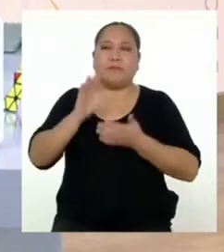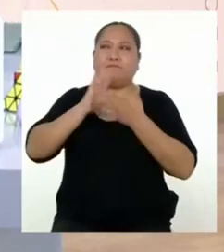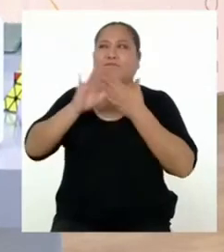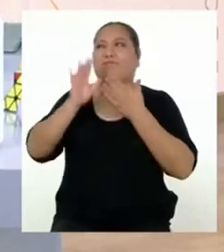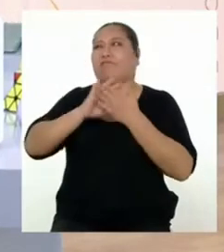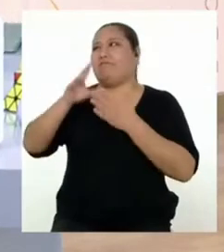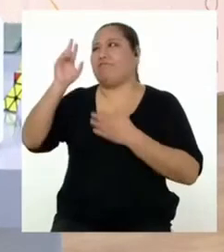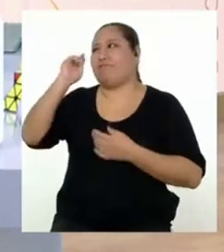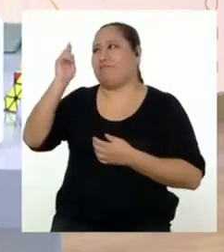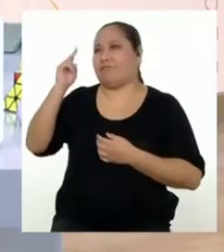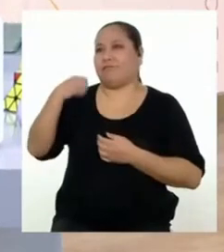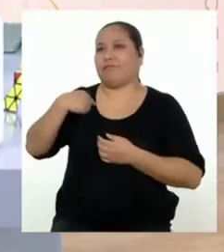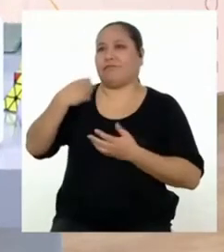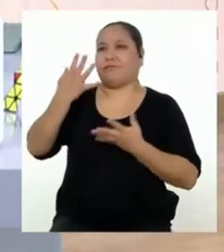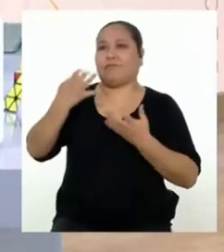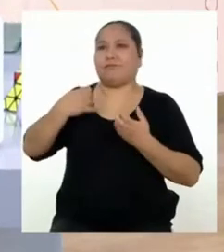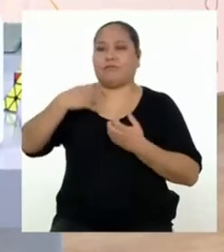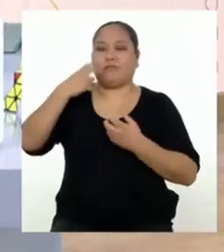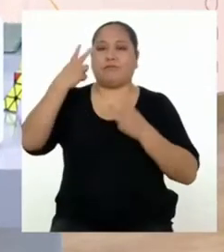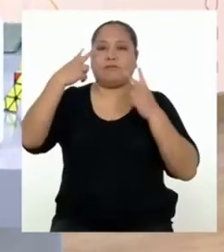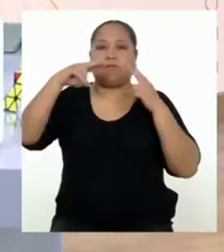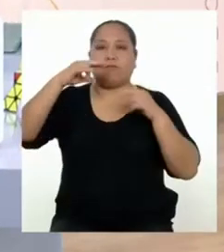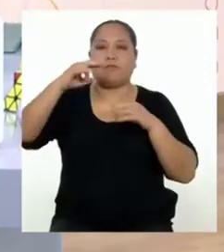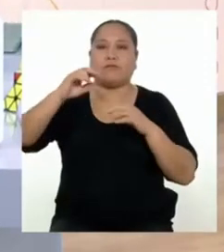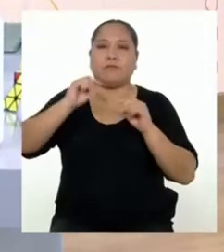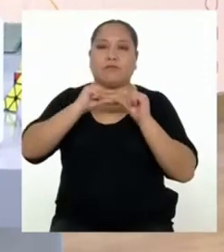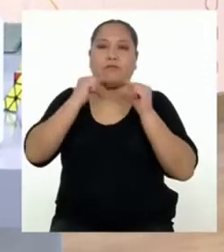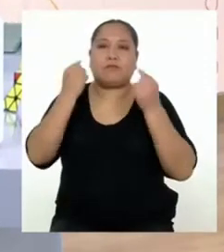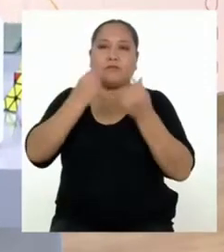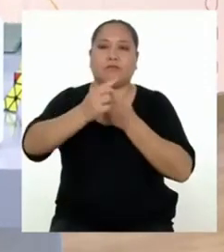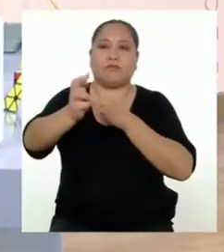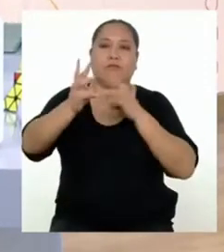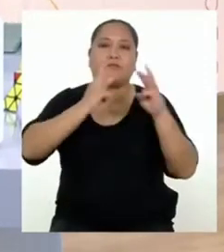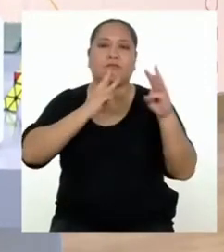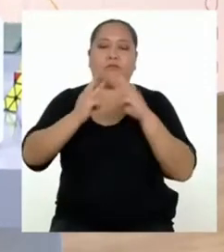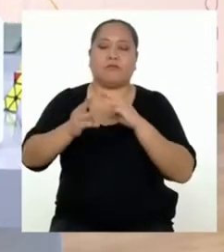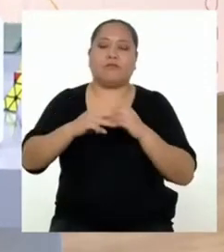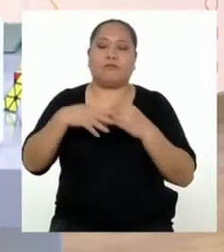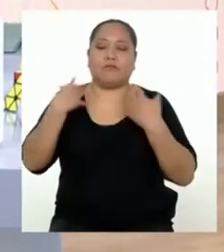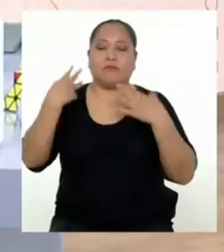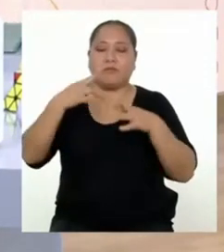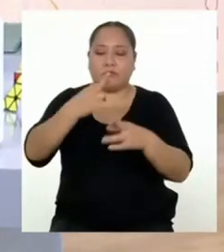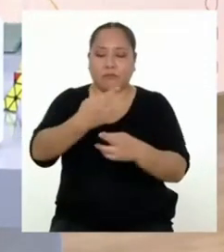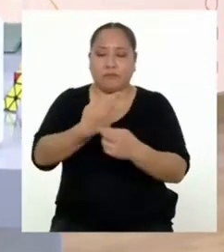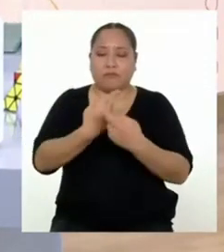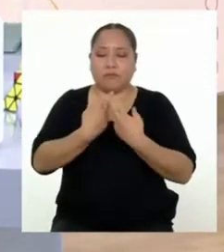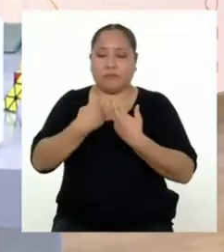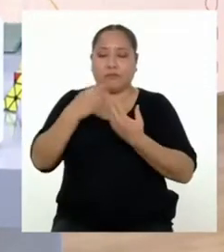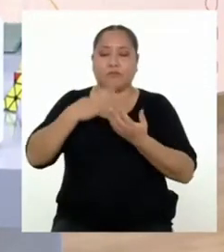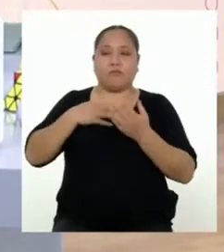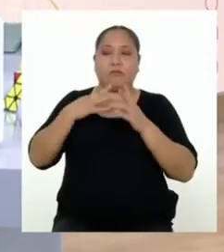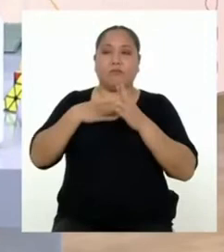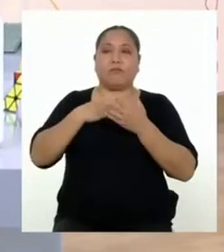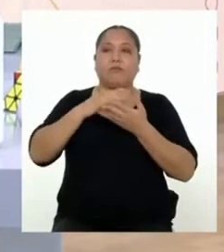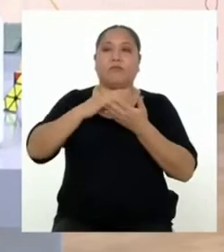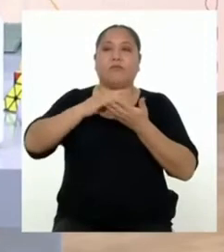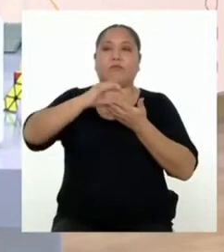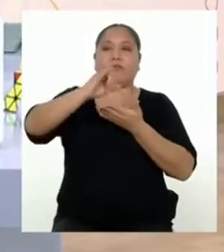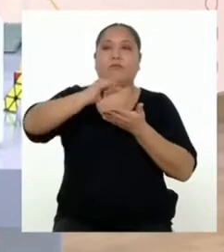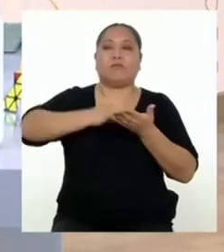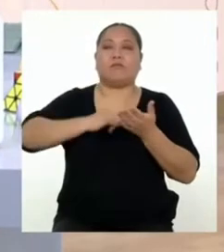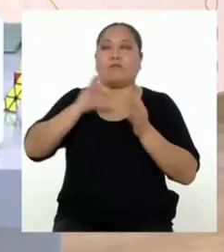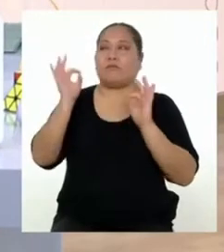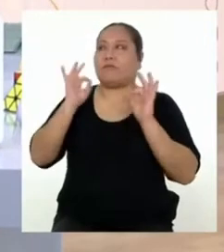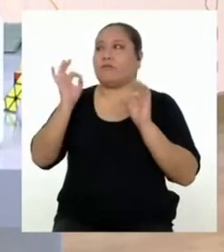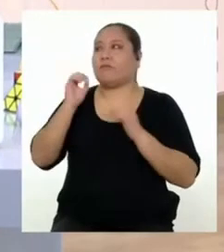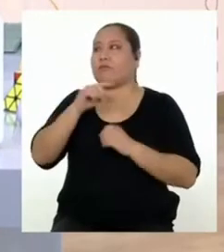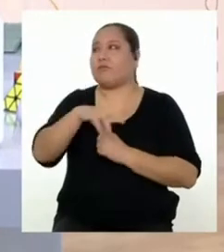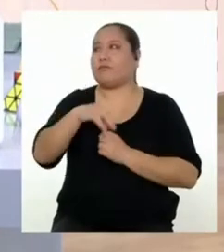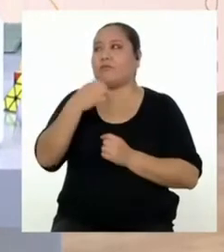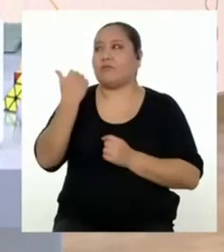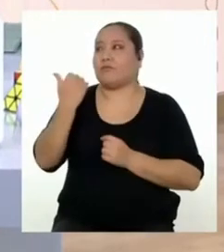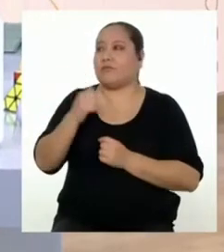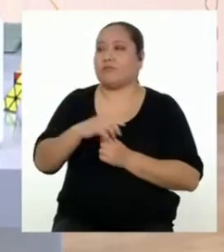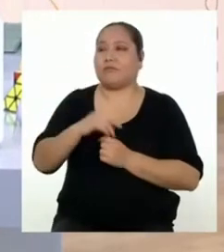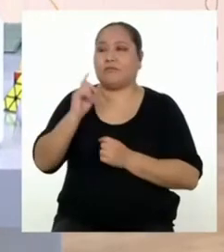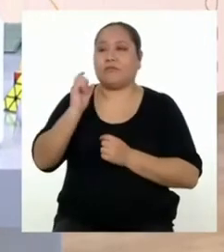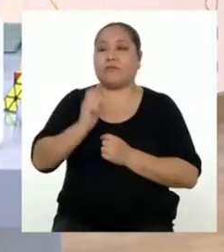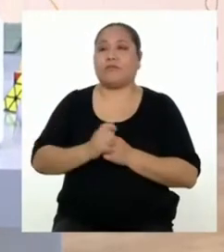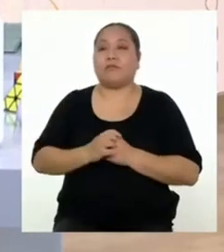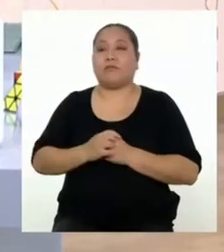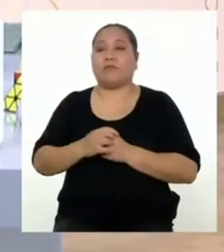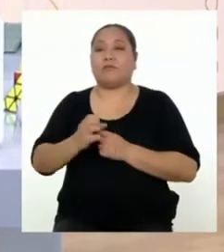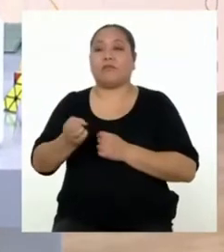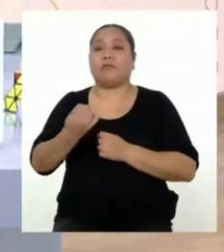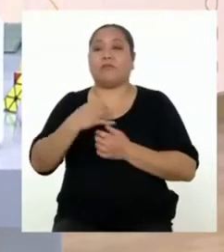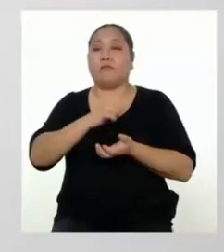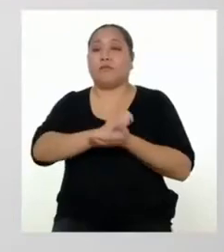Disculpe, profesora. Quería ver si alguien del grupo de WhatsApp de mi familia había respondido a mi mensaje de disculpa, pero nada. Esa otra persona que